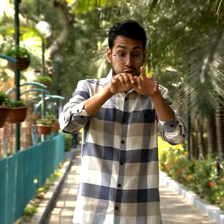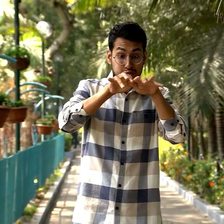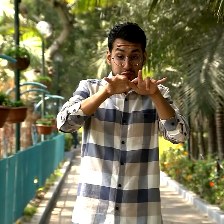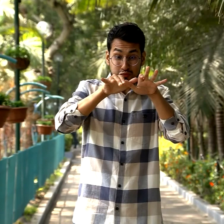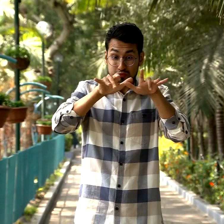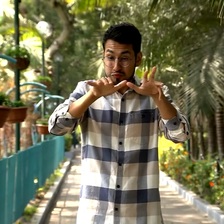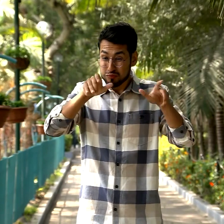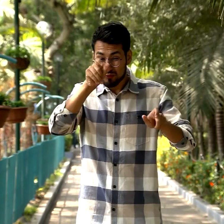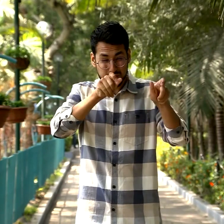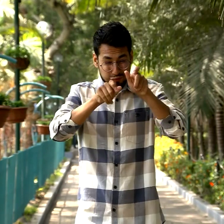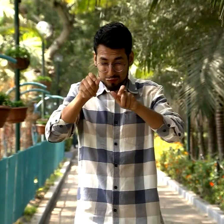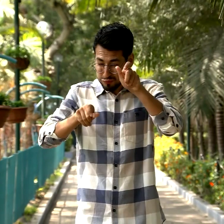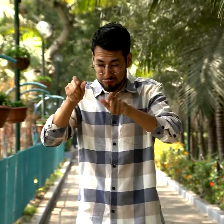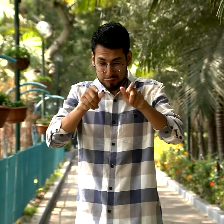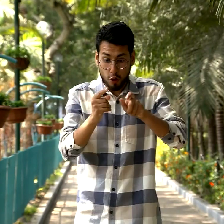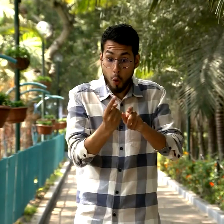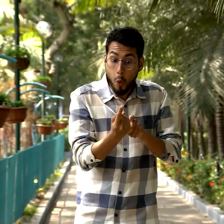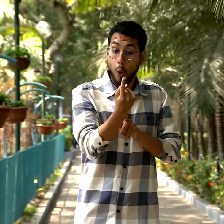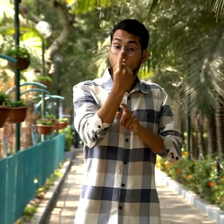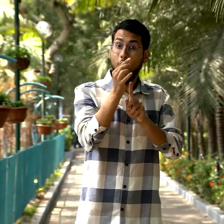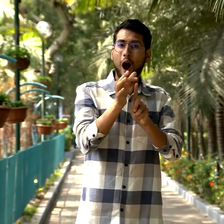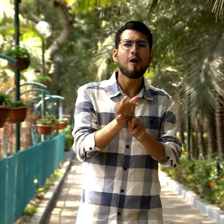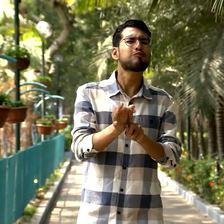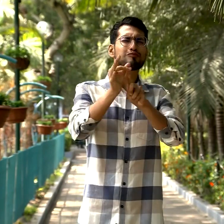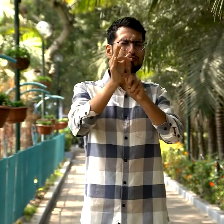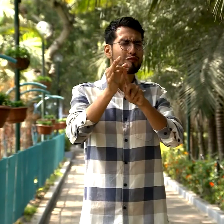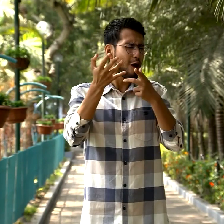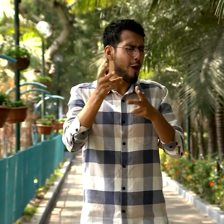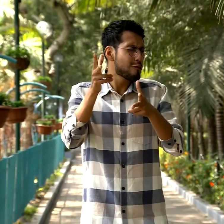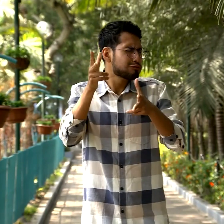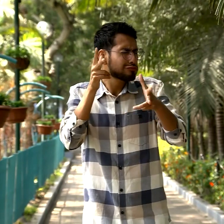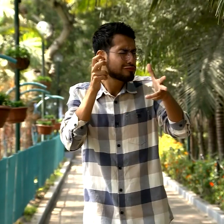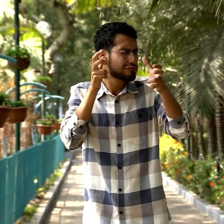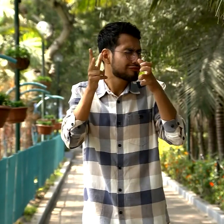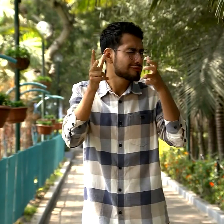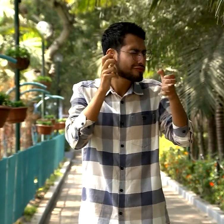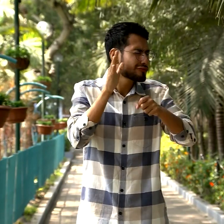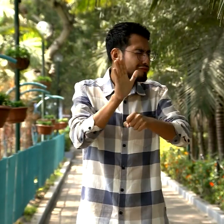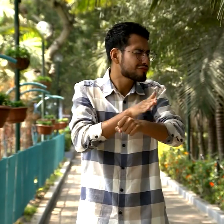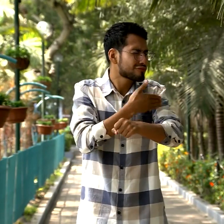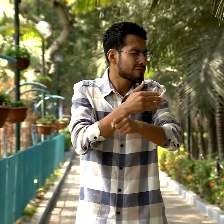Una de cada 10.000 personas En el mundo Nace con oído Absoluto